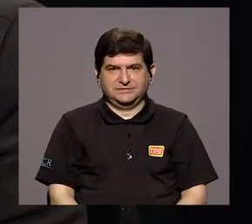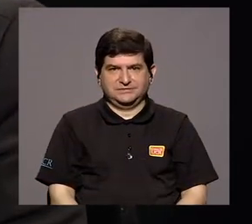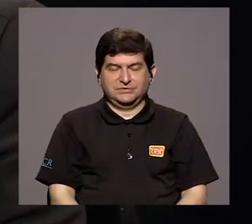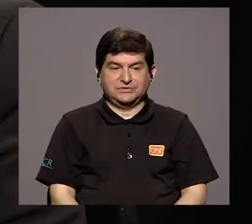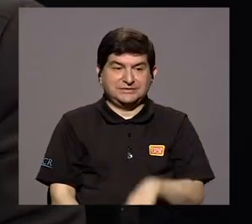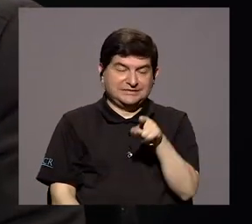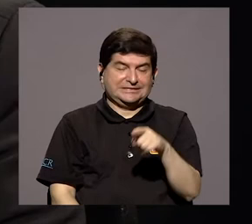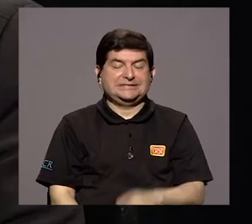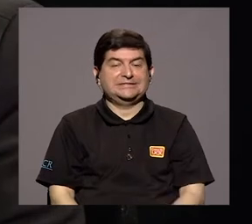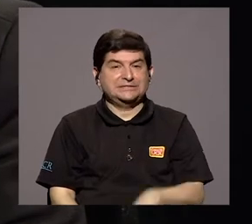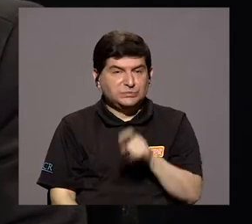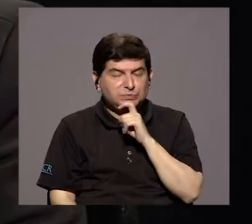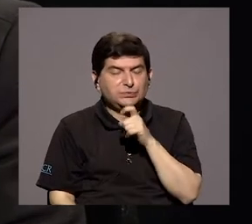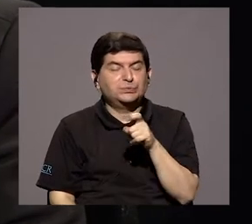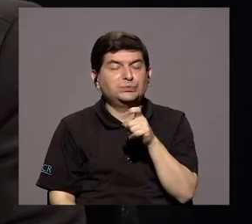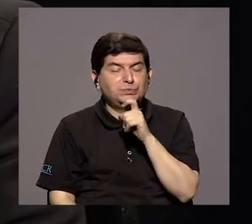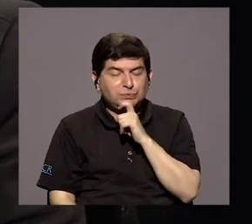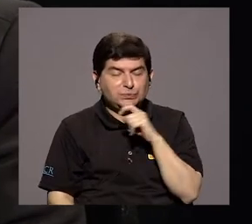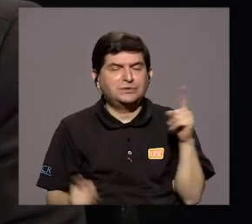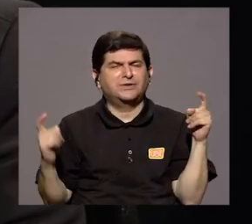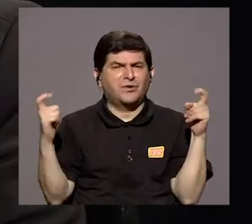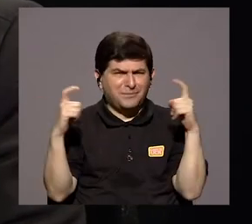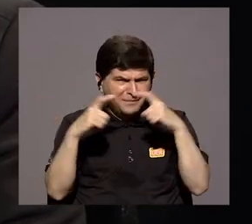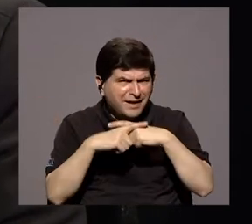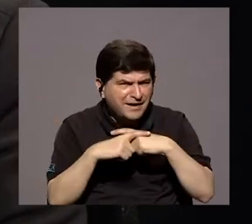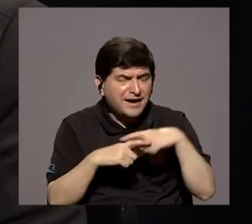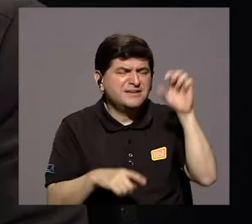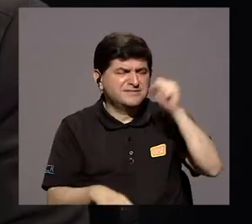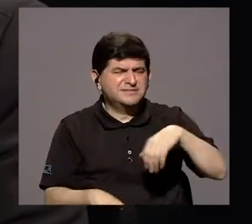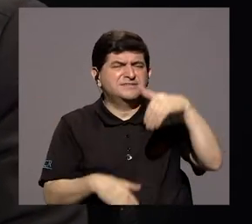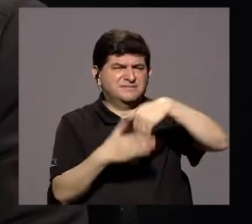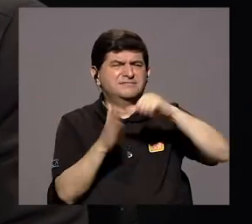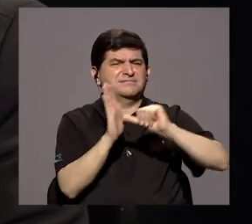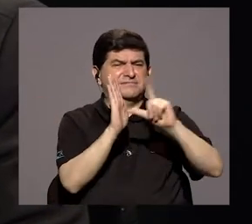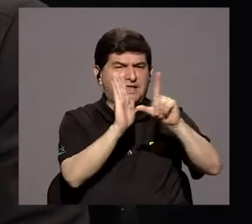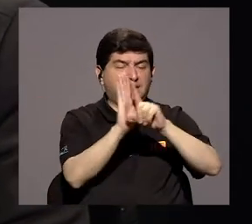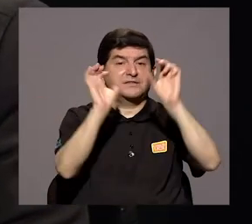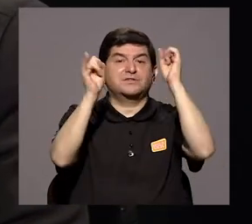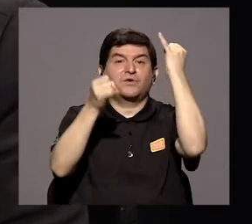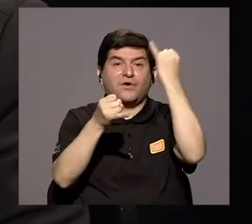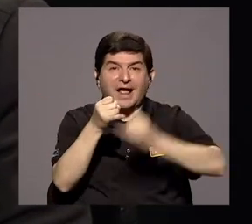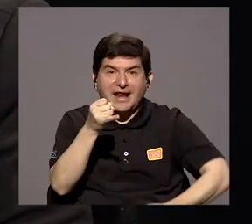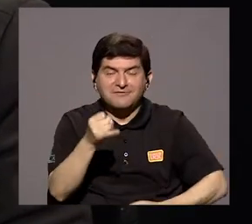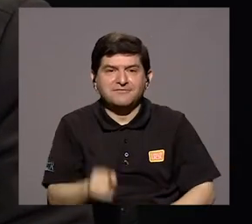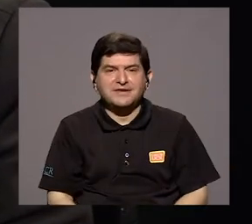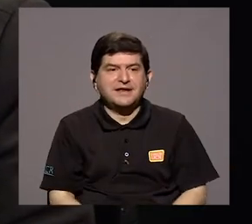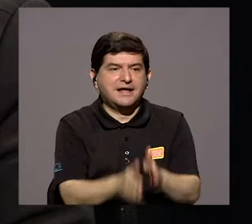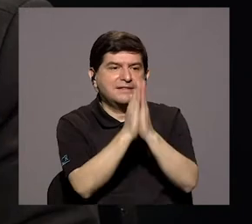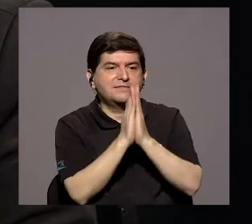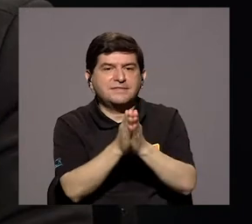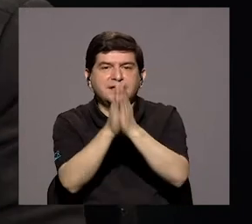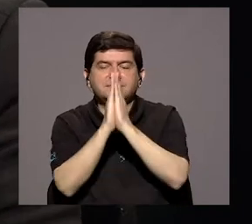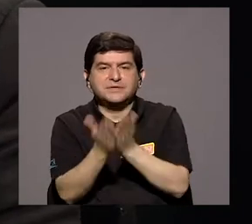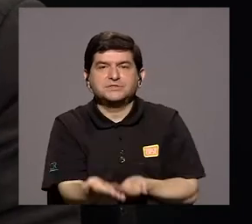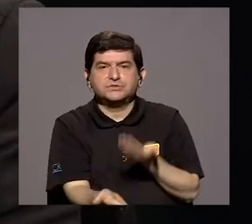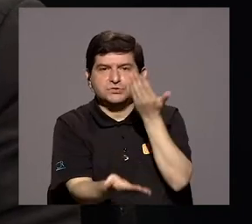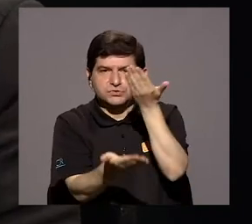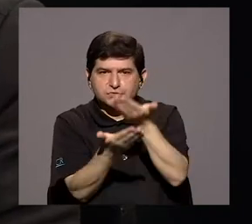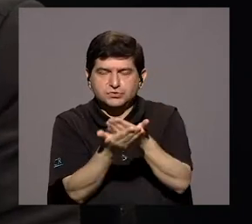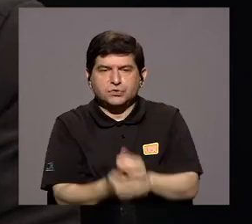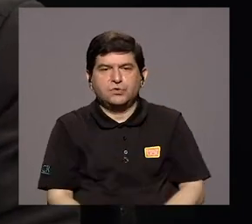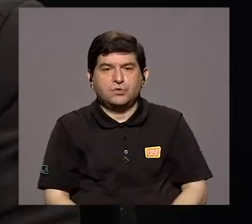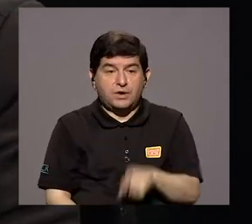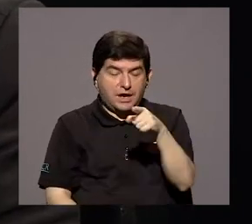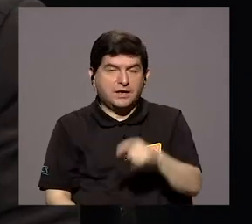ahí. Sí, compleja. Sí, en la asamblea y logramos al final que de las mociones que estaban propuestas con recortes realmente,